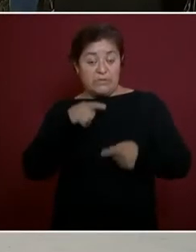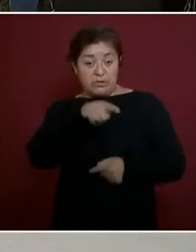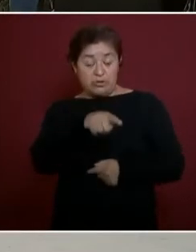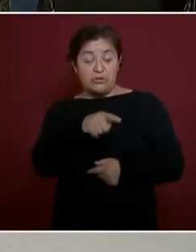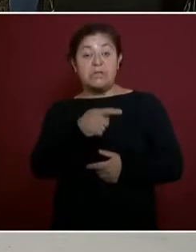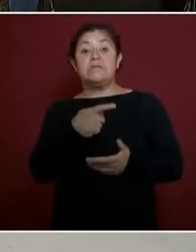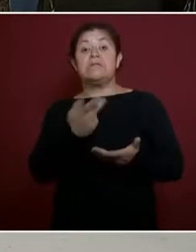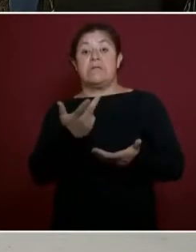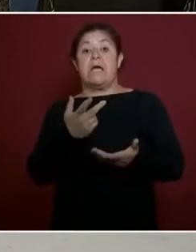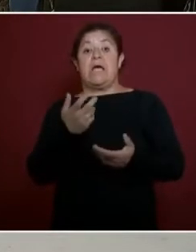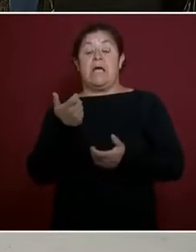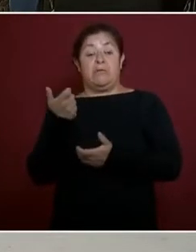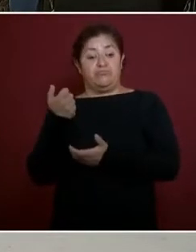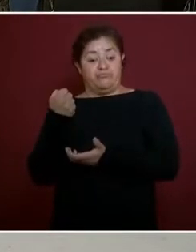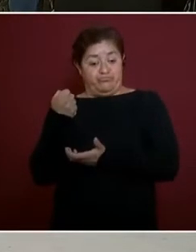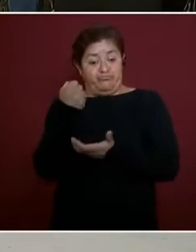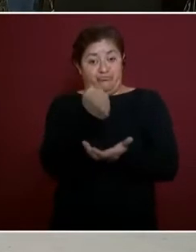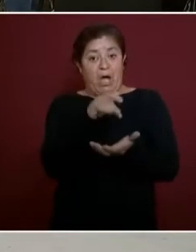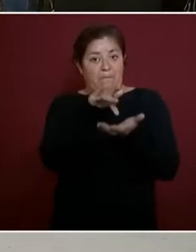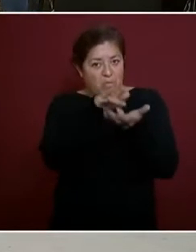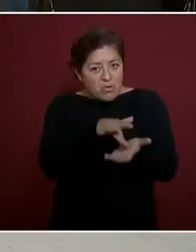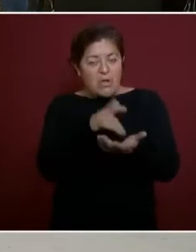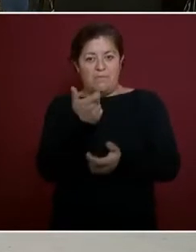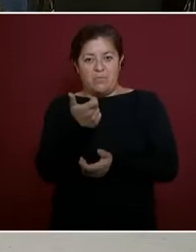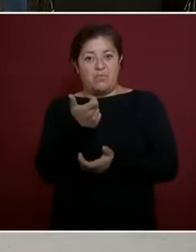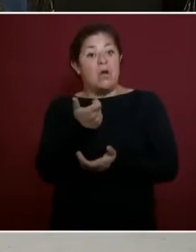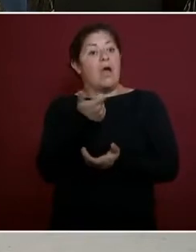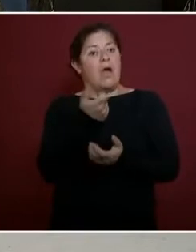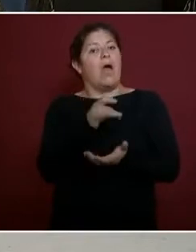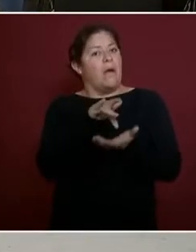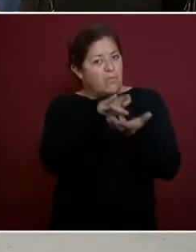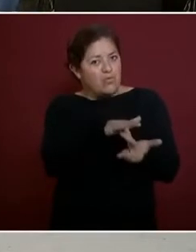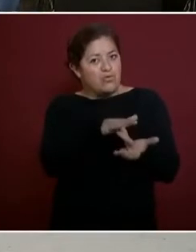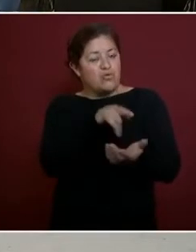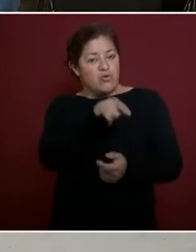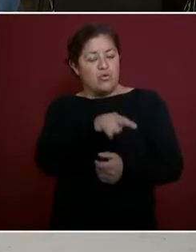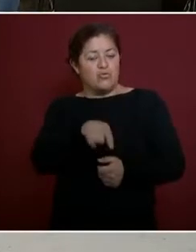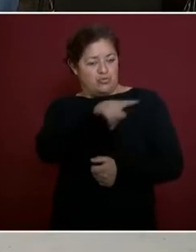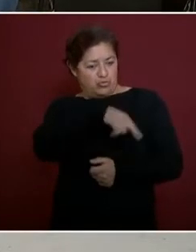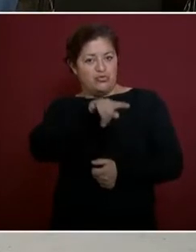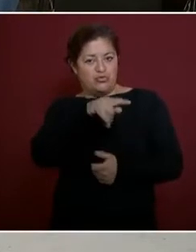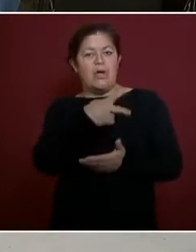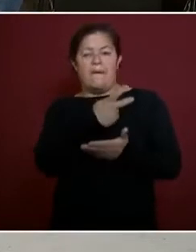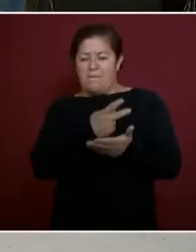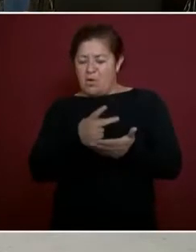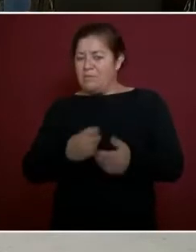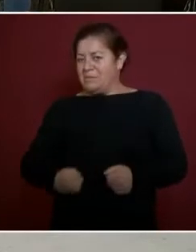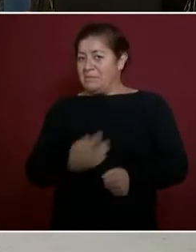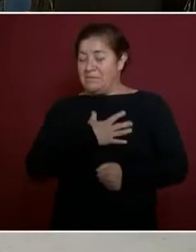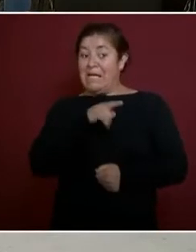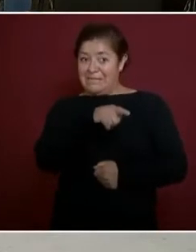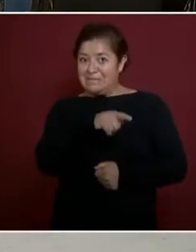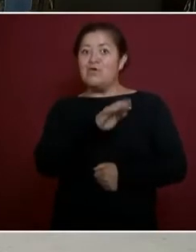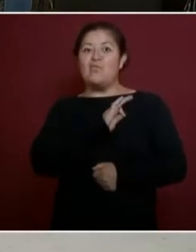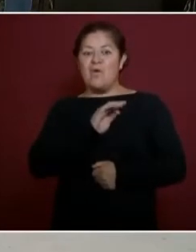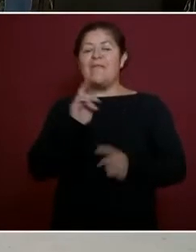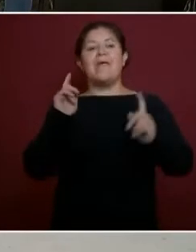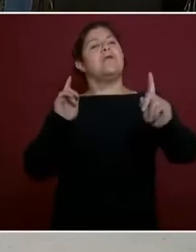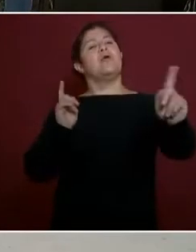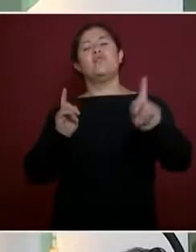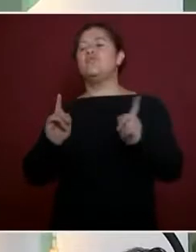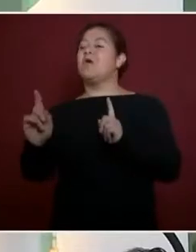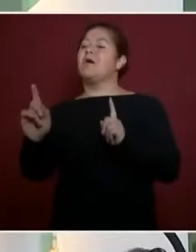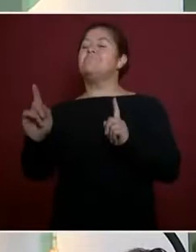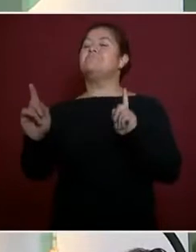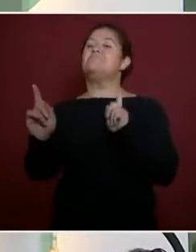sus apoyos de los programas del bienestar puedan venir aquí